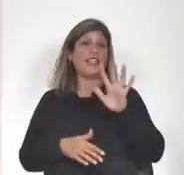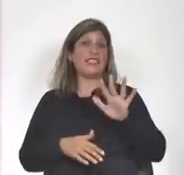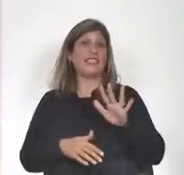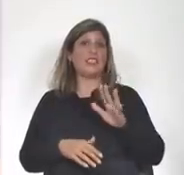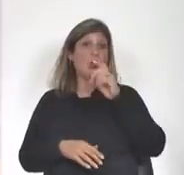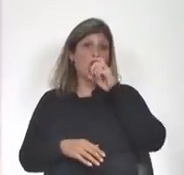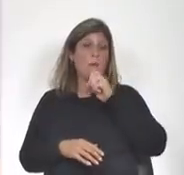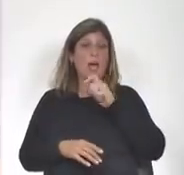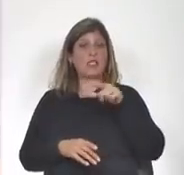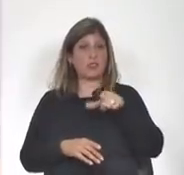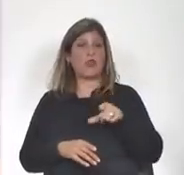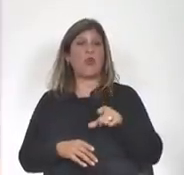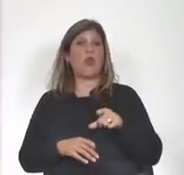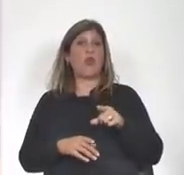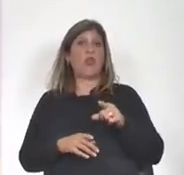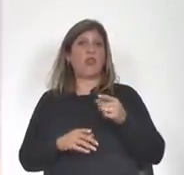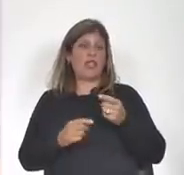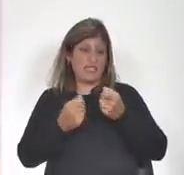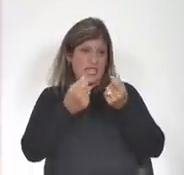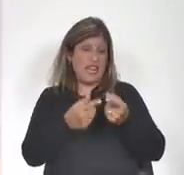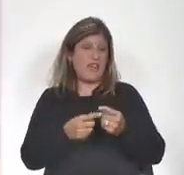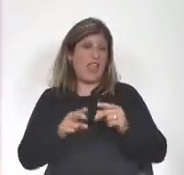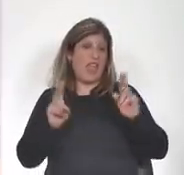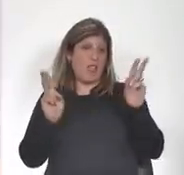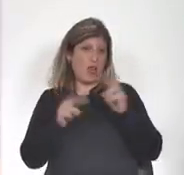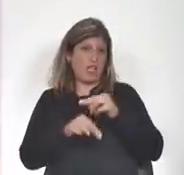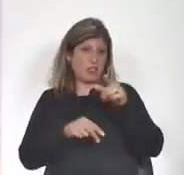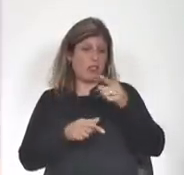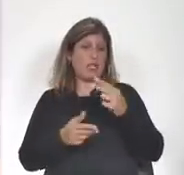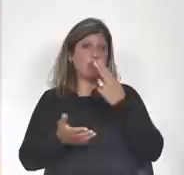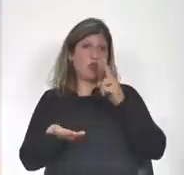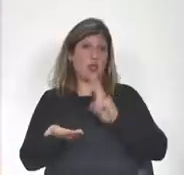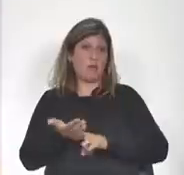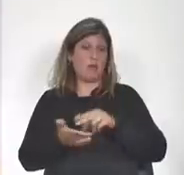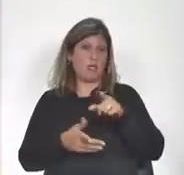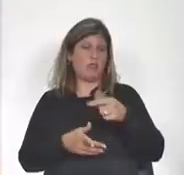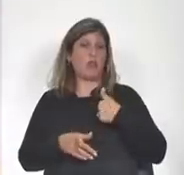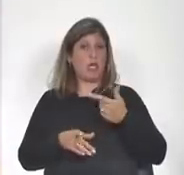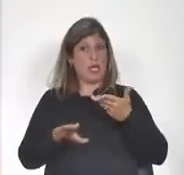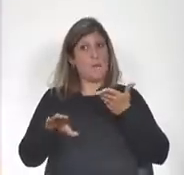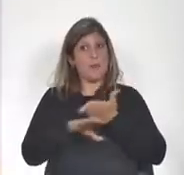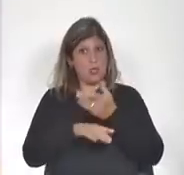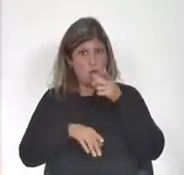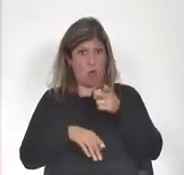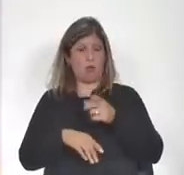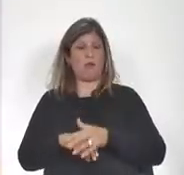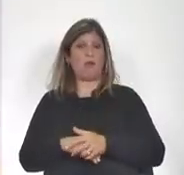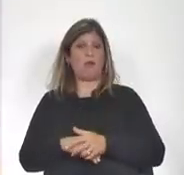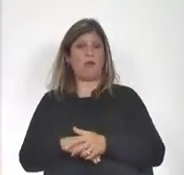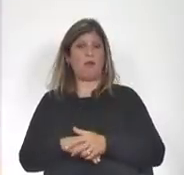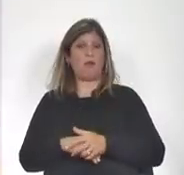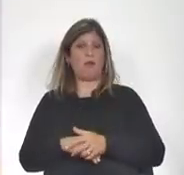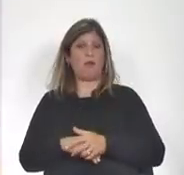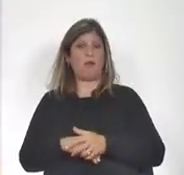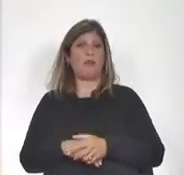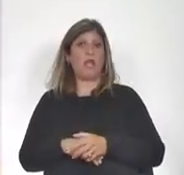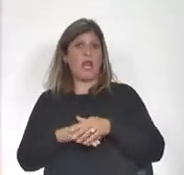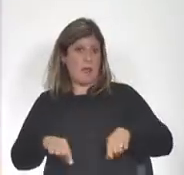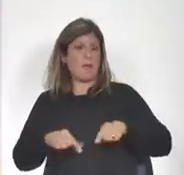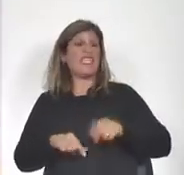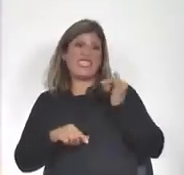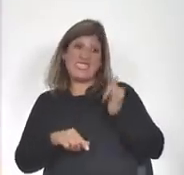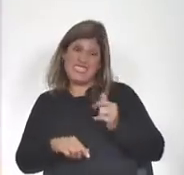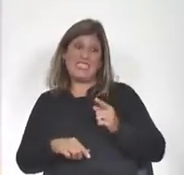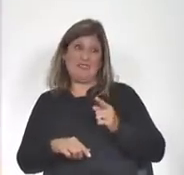público de que se le había concedido este beneficio fiscal a solicitud suya. La Ministra sí tenía que